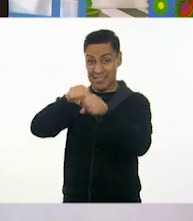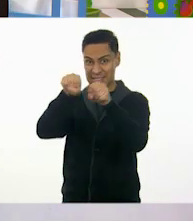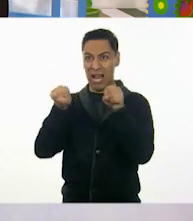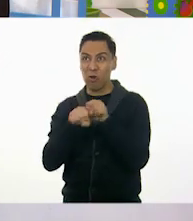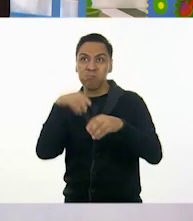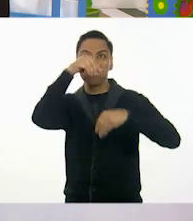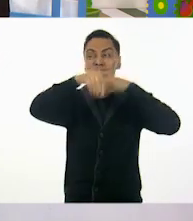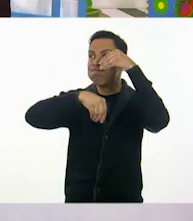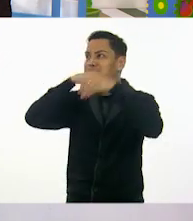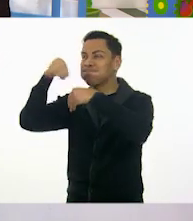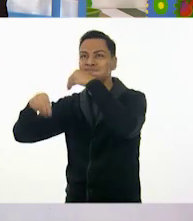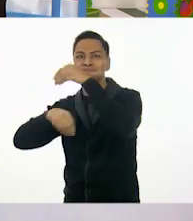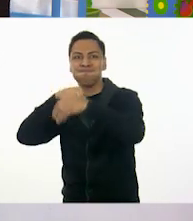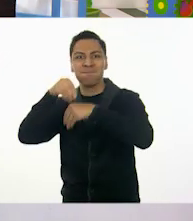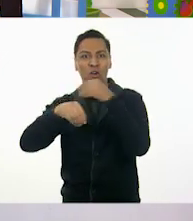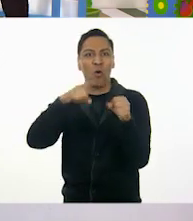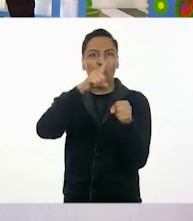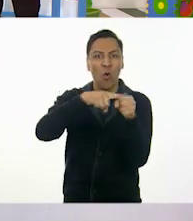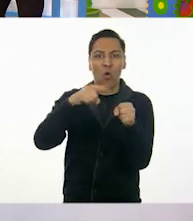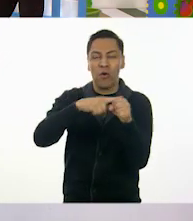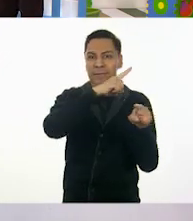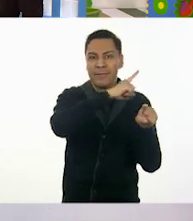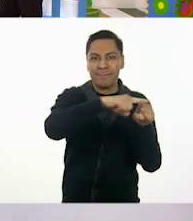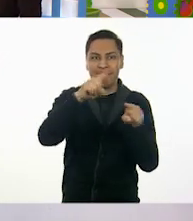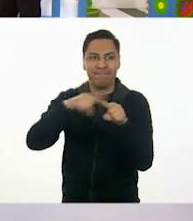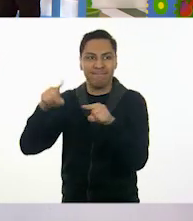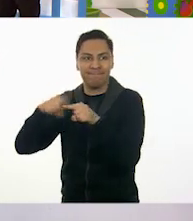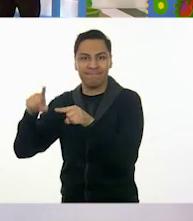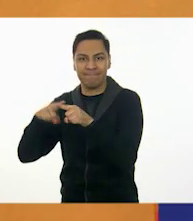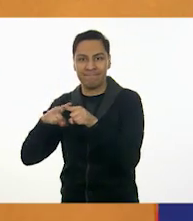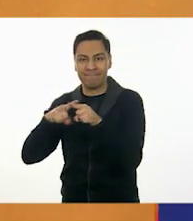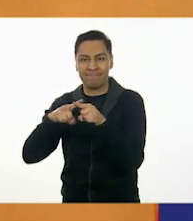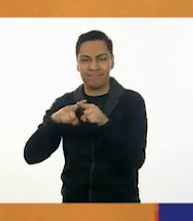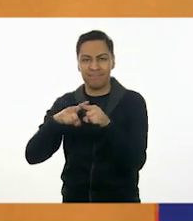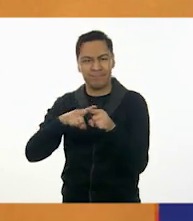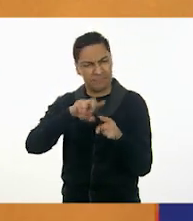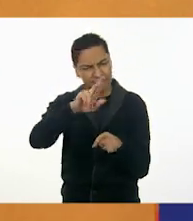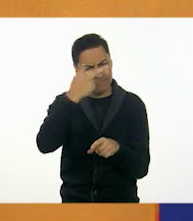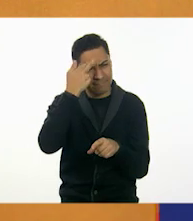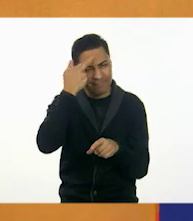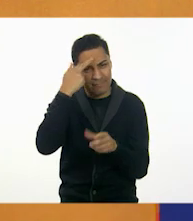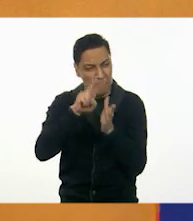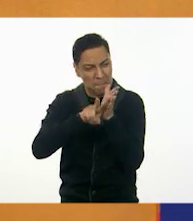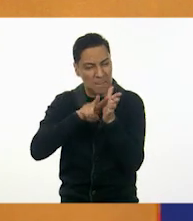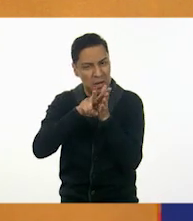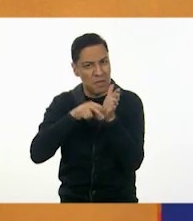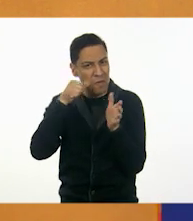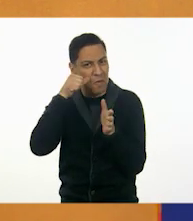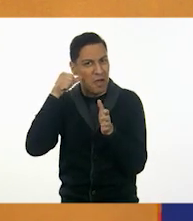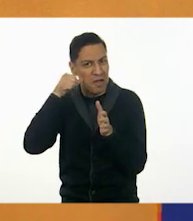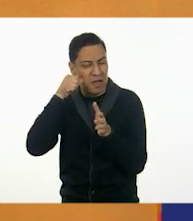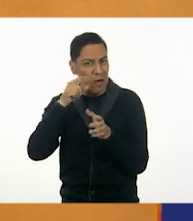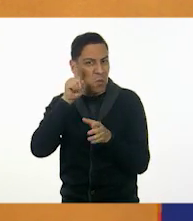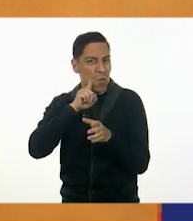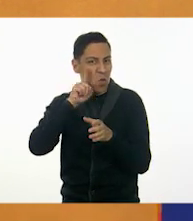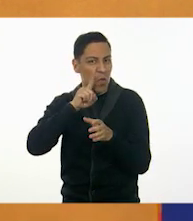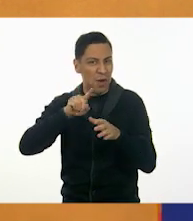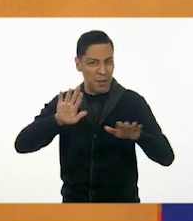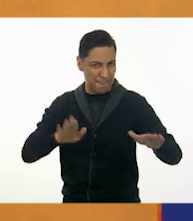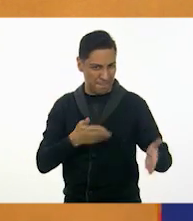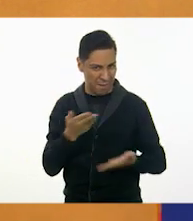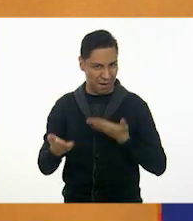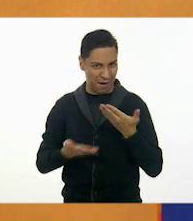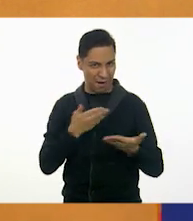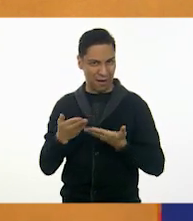enorme! ¡Esta ¡Qué colorido tiene! Exactamente. ¿Recuerdas a la cápsula del día de ayer de la bailarina que nos enseñó a mover